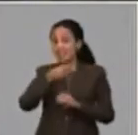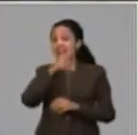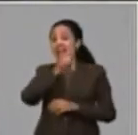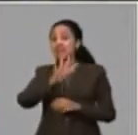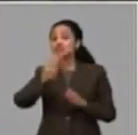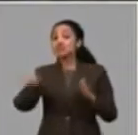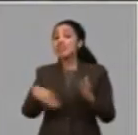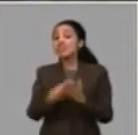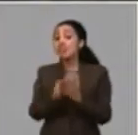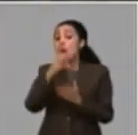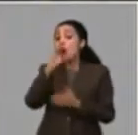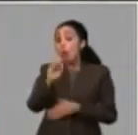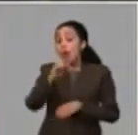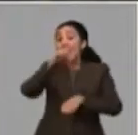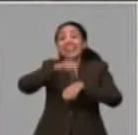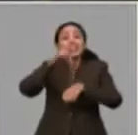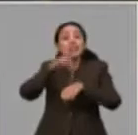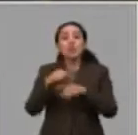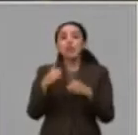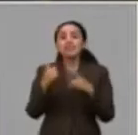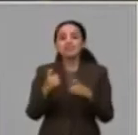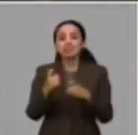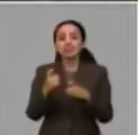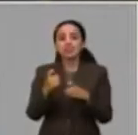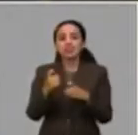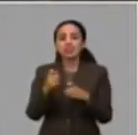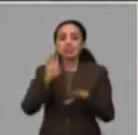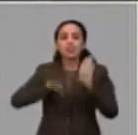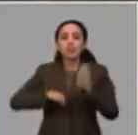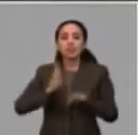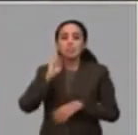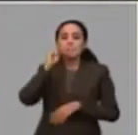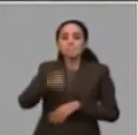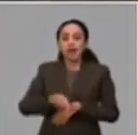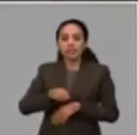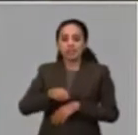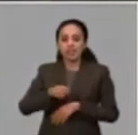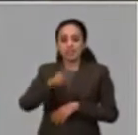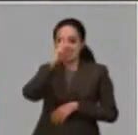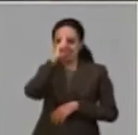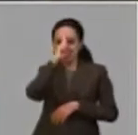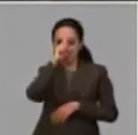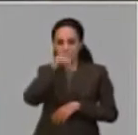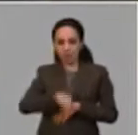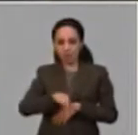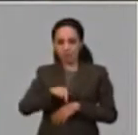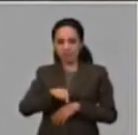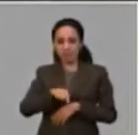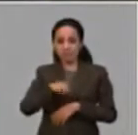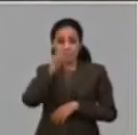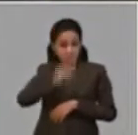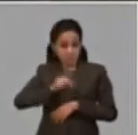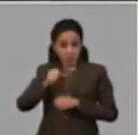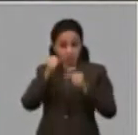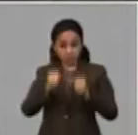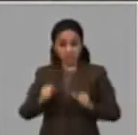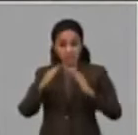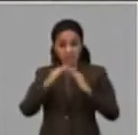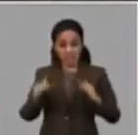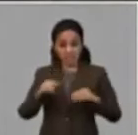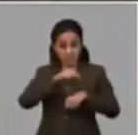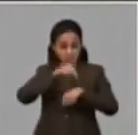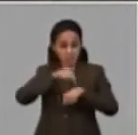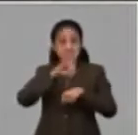tiempo que disponga la Autoridad Sanitaria. Y mientras esas personas permanezcan en esa condición, en su domicilio, que en estos momentos tenemos